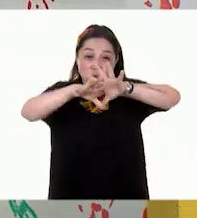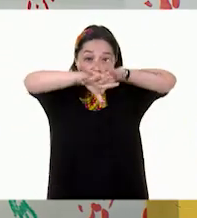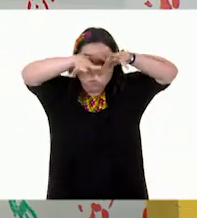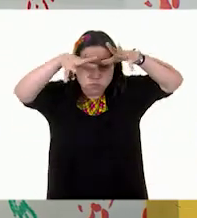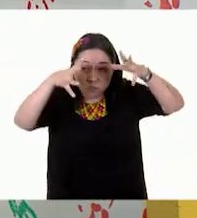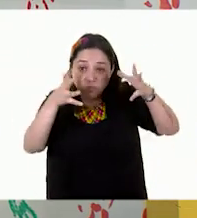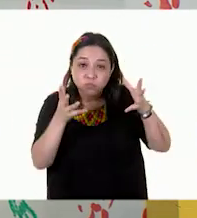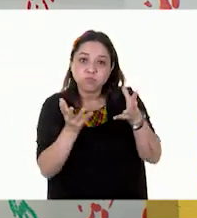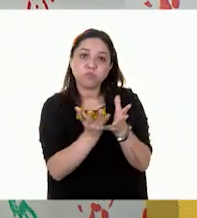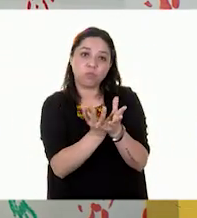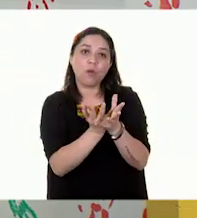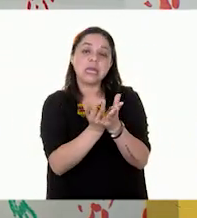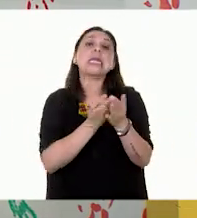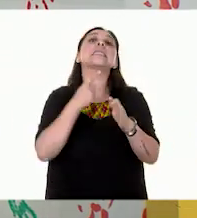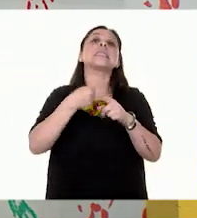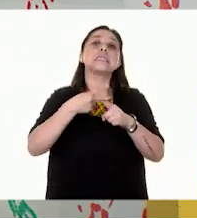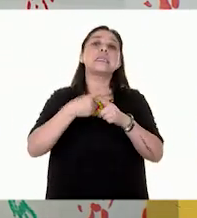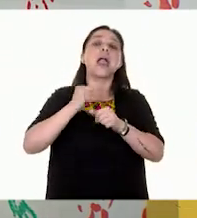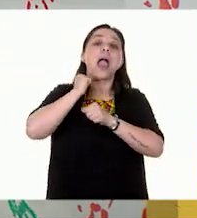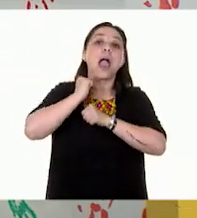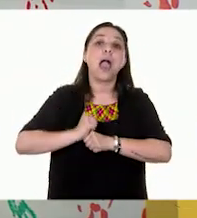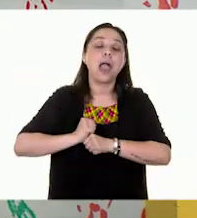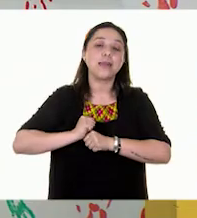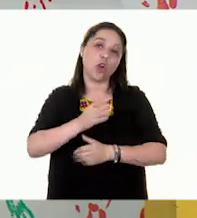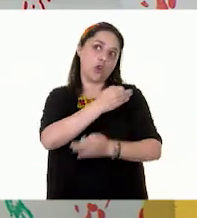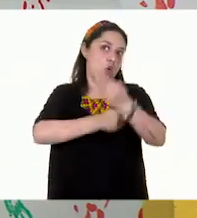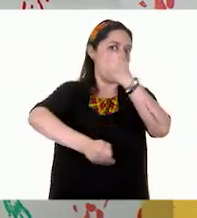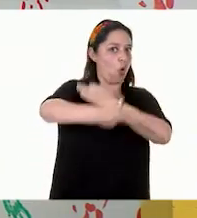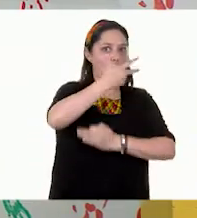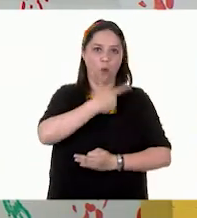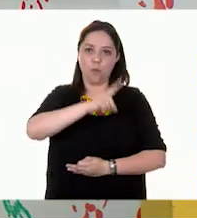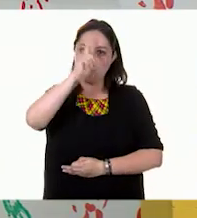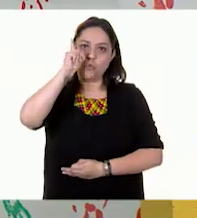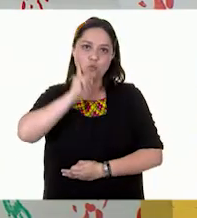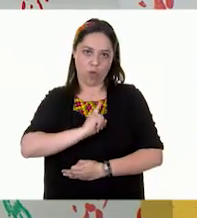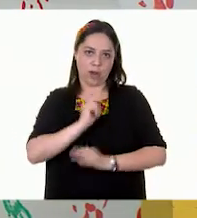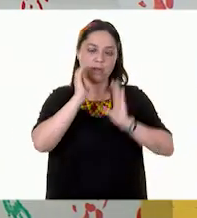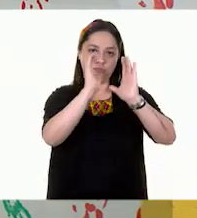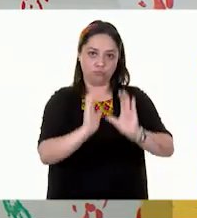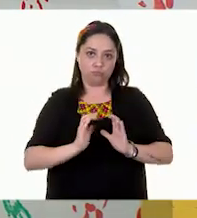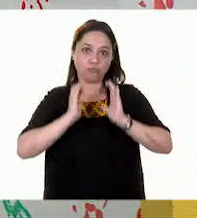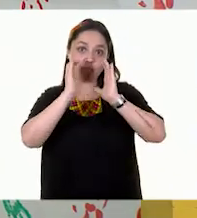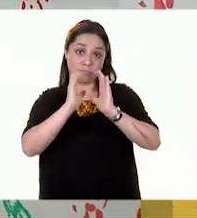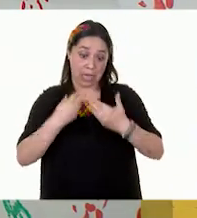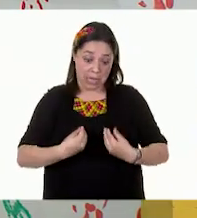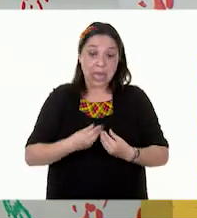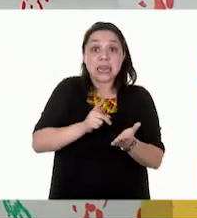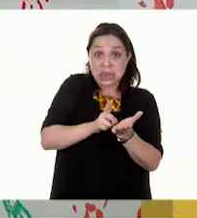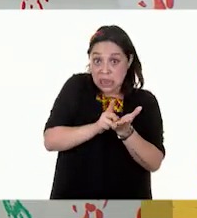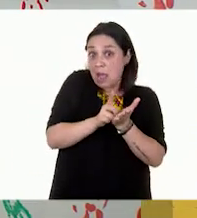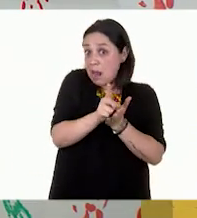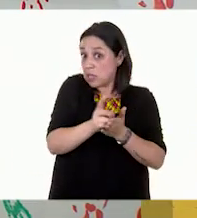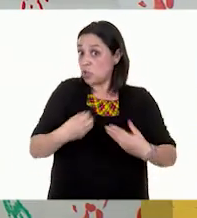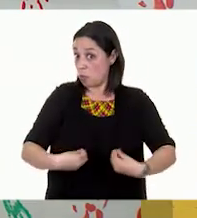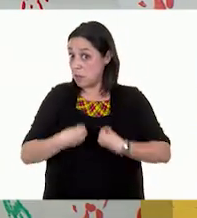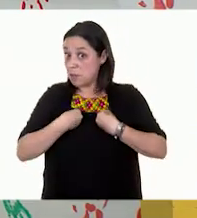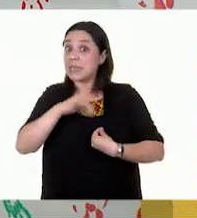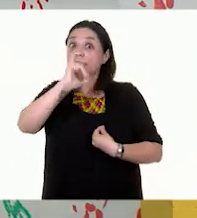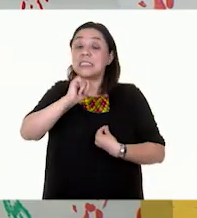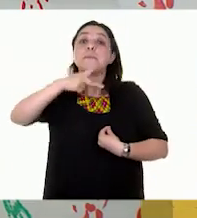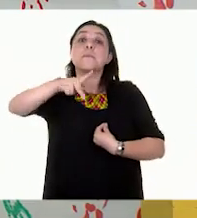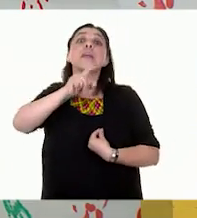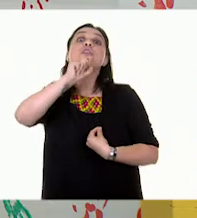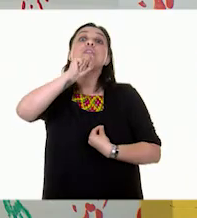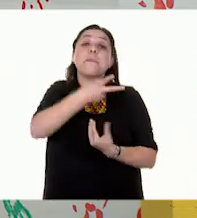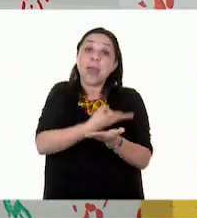todas y todos. Vivir en un ambiente sano es nuestro derecho y también es nuestra responsabilidad cuidarlo.